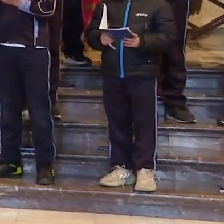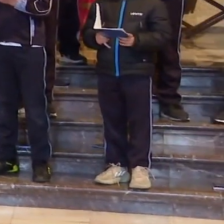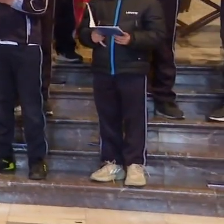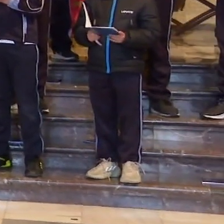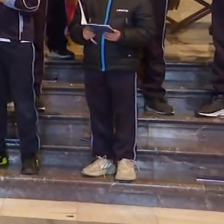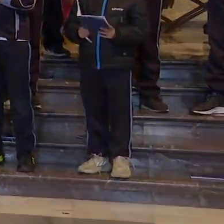Adiós.